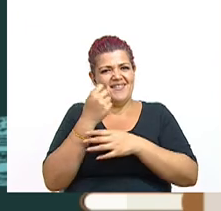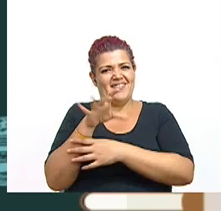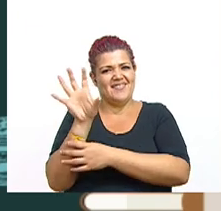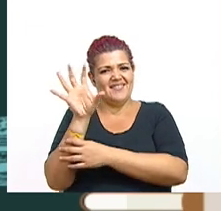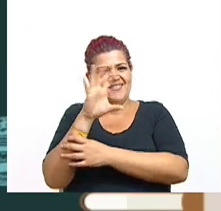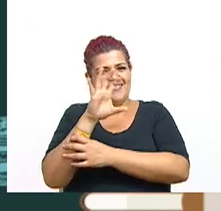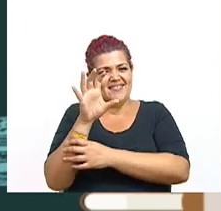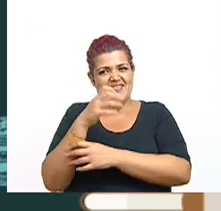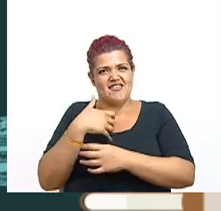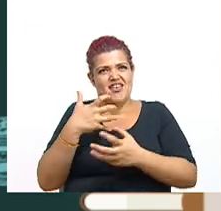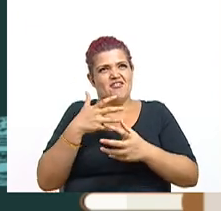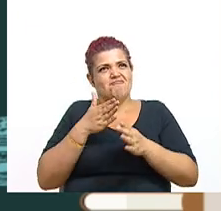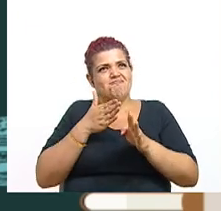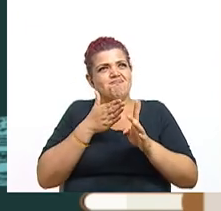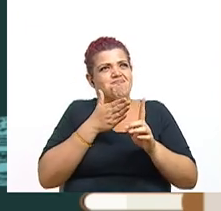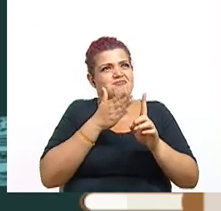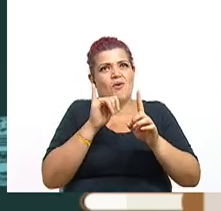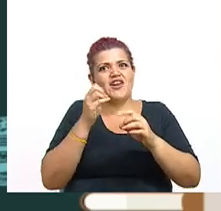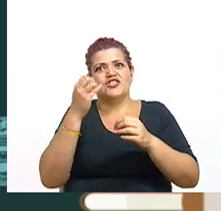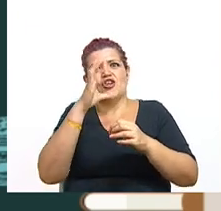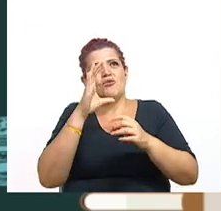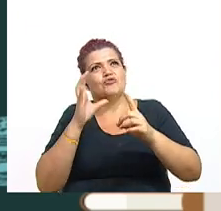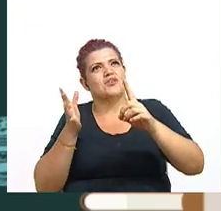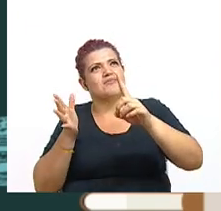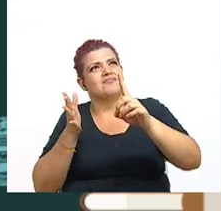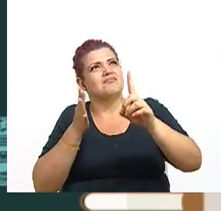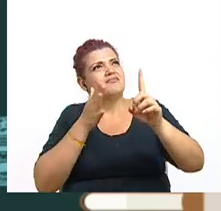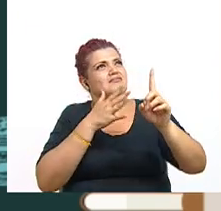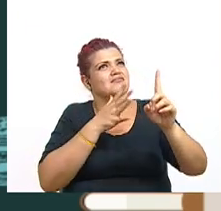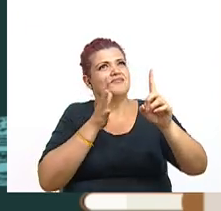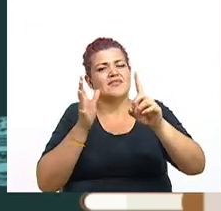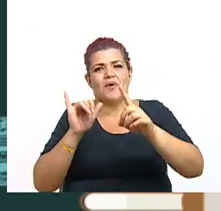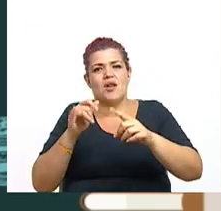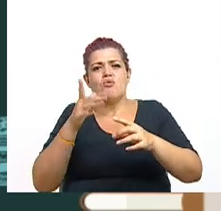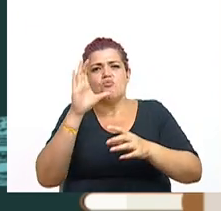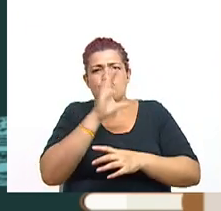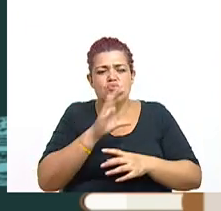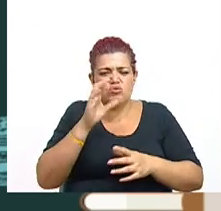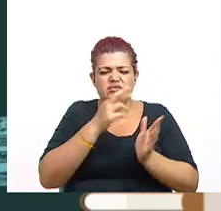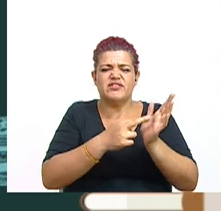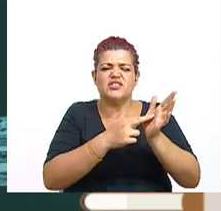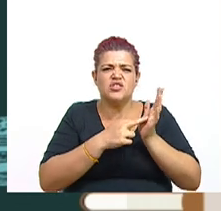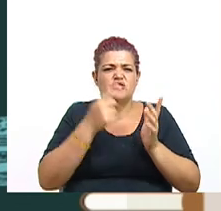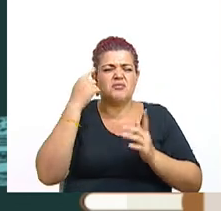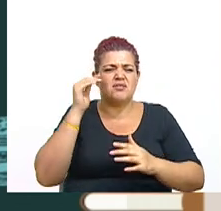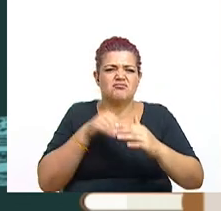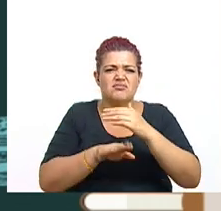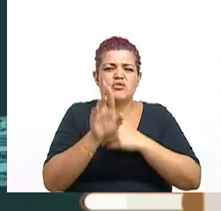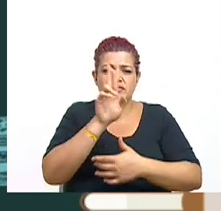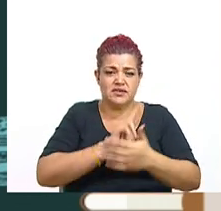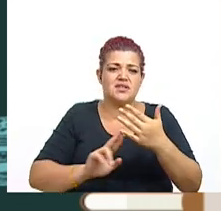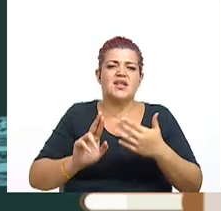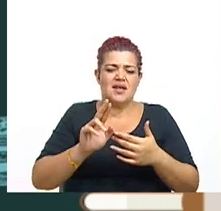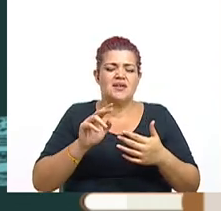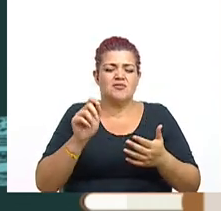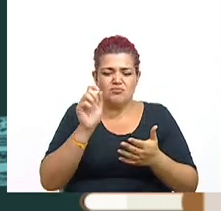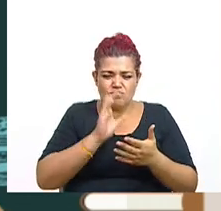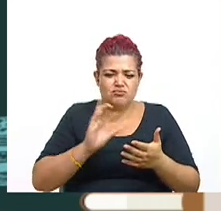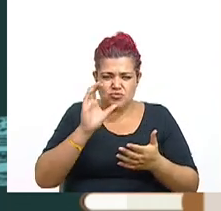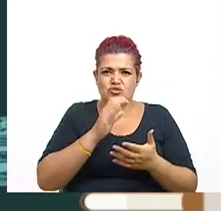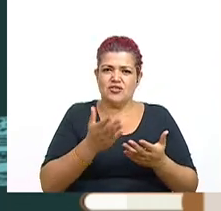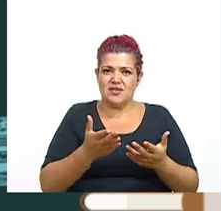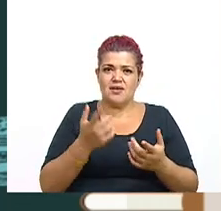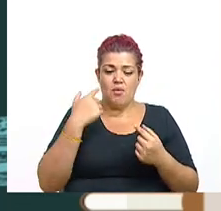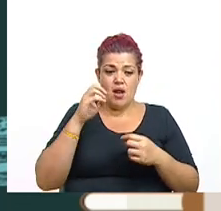tareita, la libretita. Busquen los requisitos y hagan como el girasol que busca siempre el sol para salir adelante y para